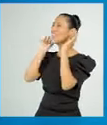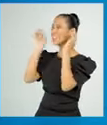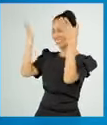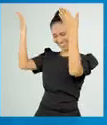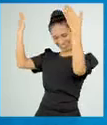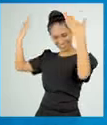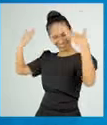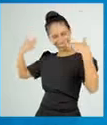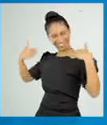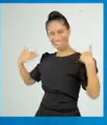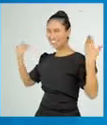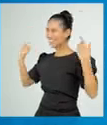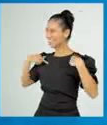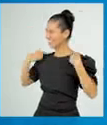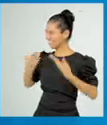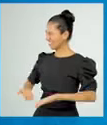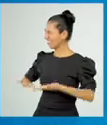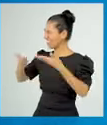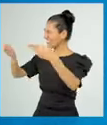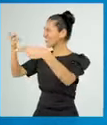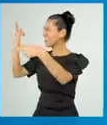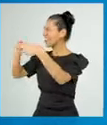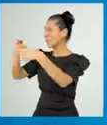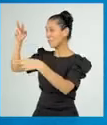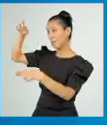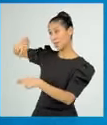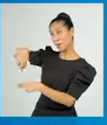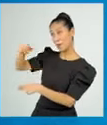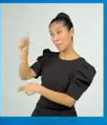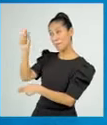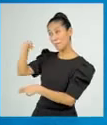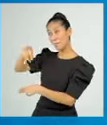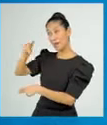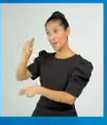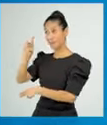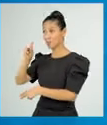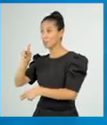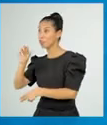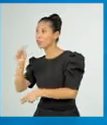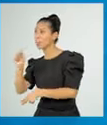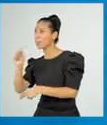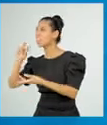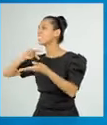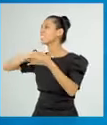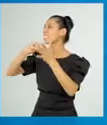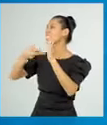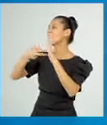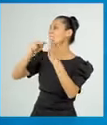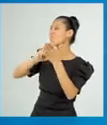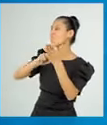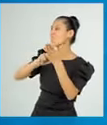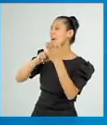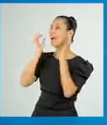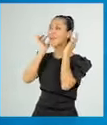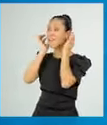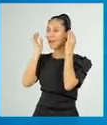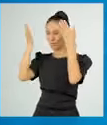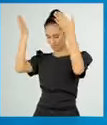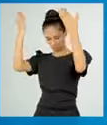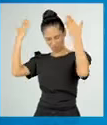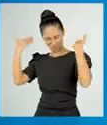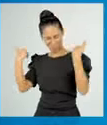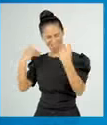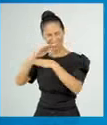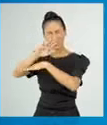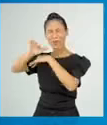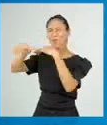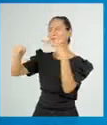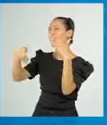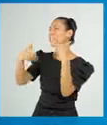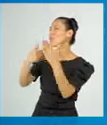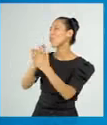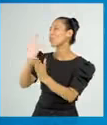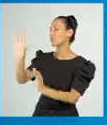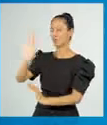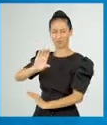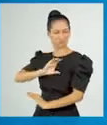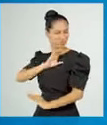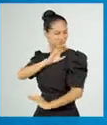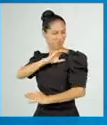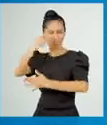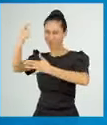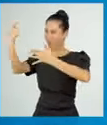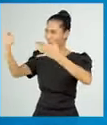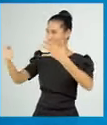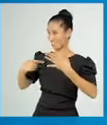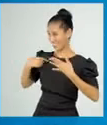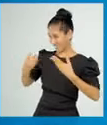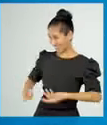te doy el nombre de Pandora. Tu nombre significa la mujer de todos los dones. Yo te regalo